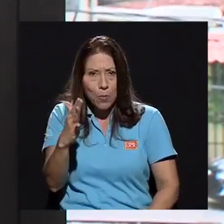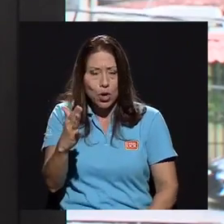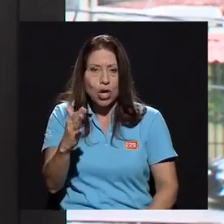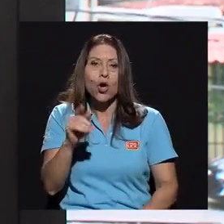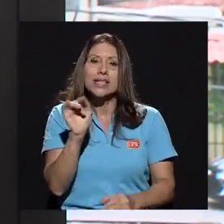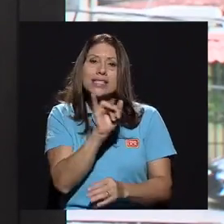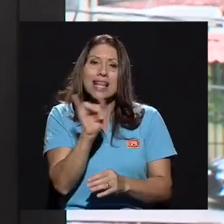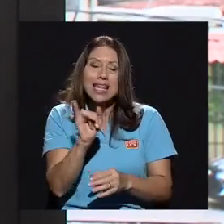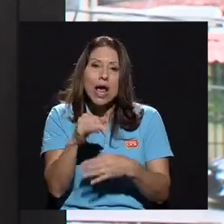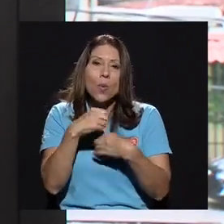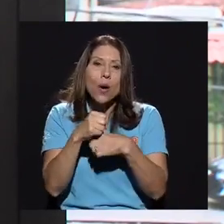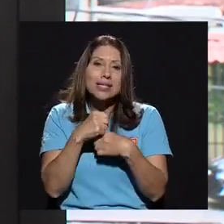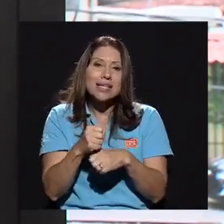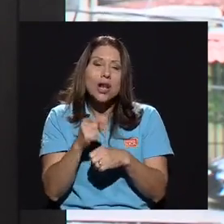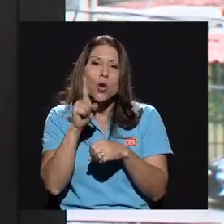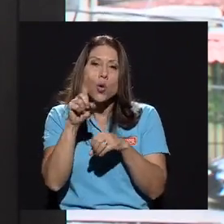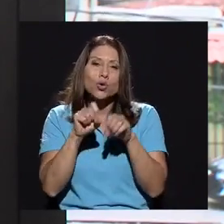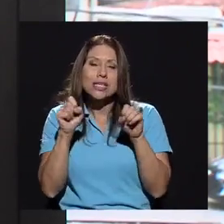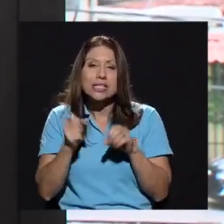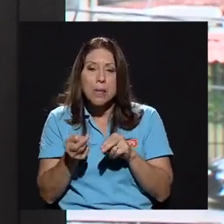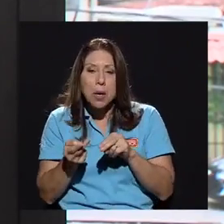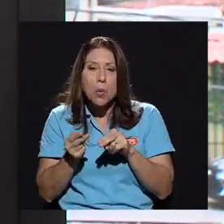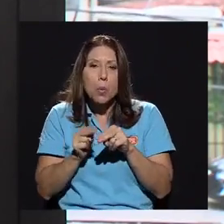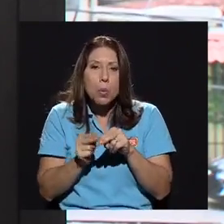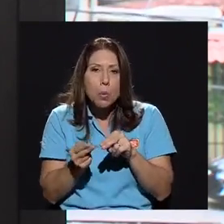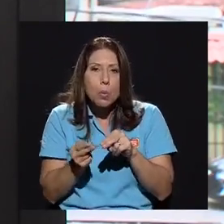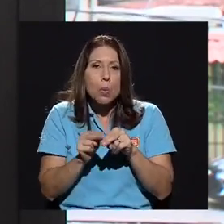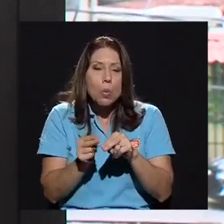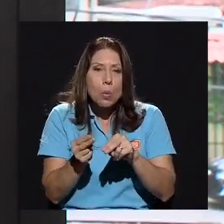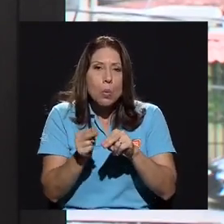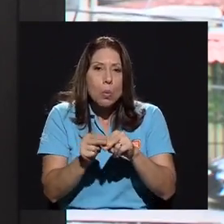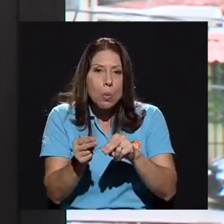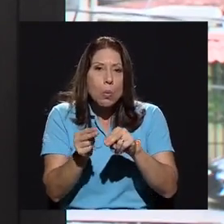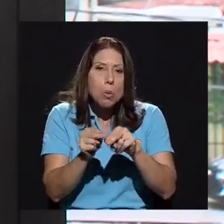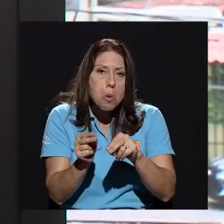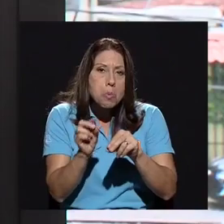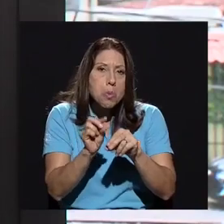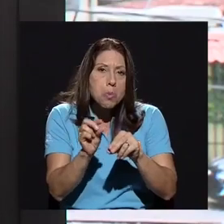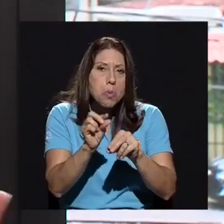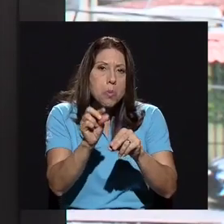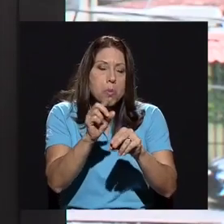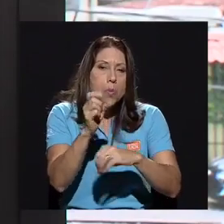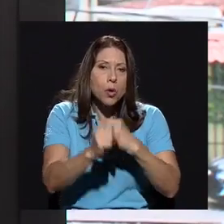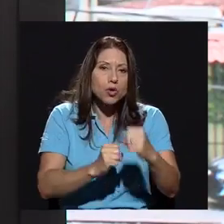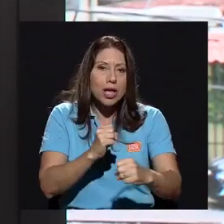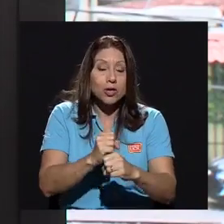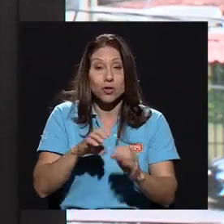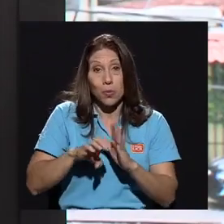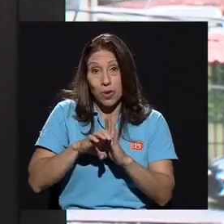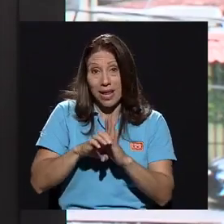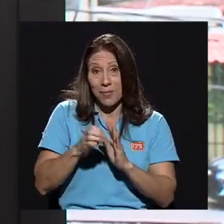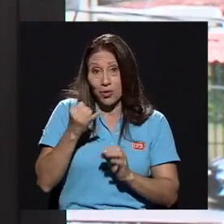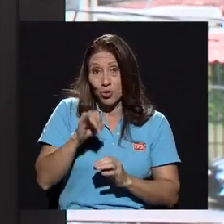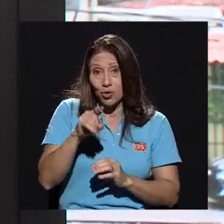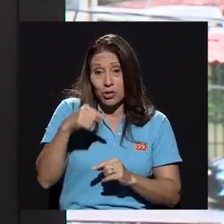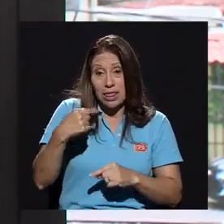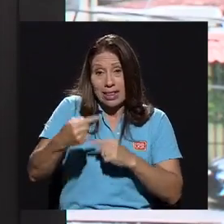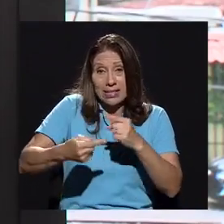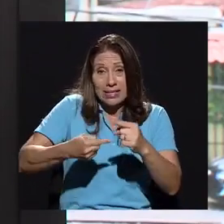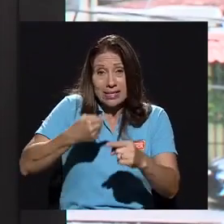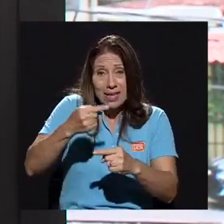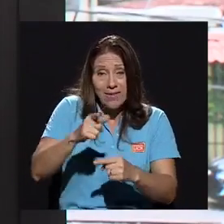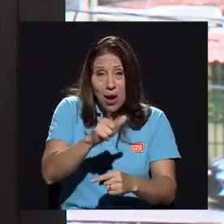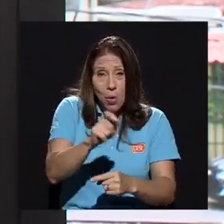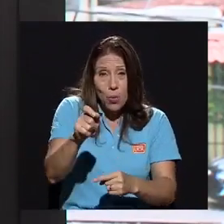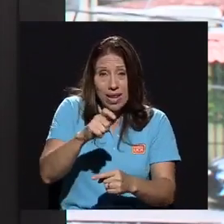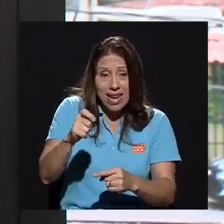incremental por los años, o sea, si usted se va a jubilar en tantos años y lo ha venido, que se lo